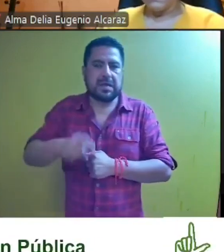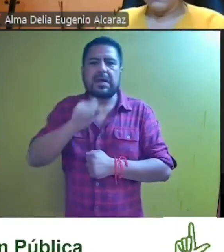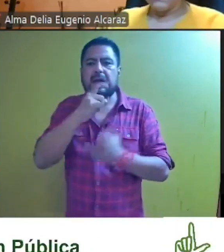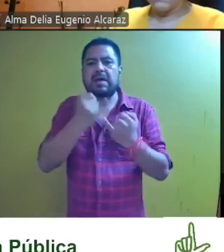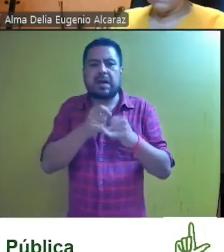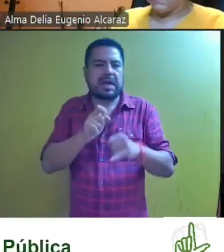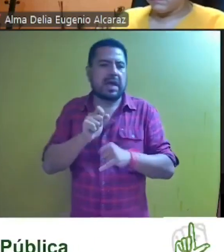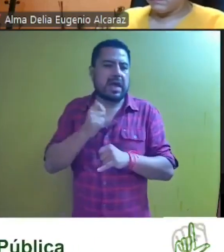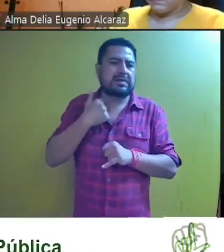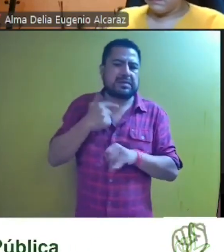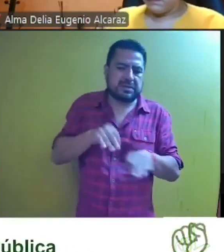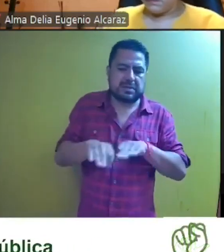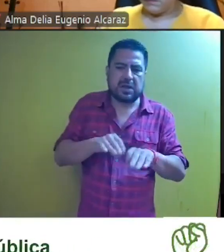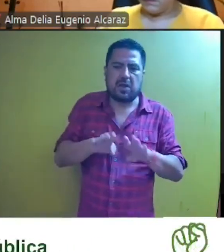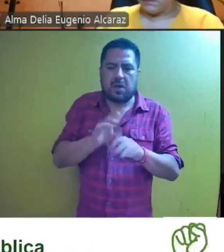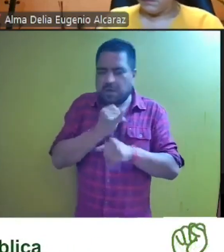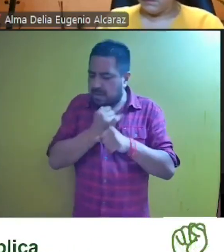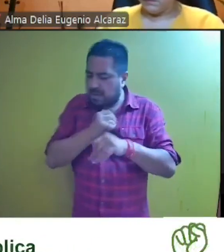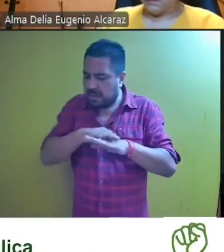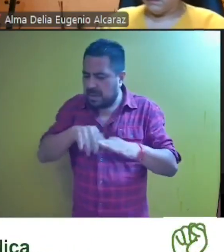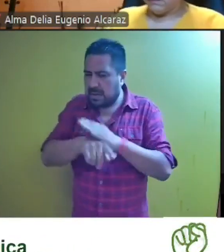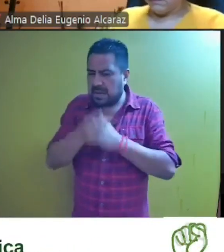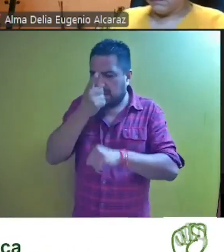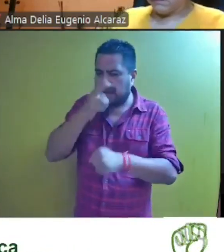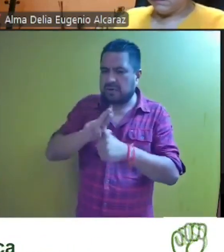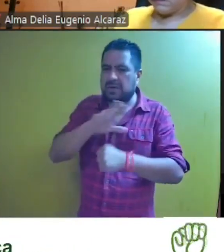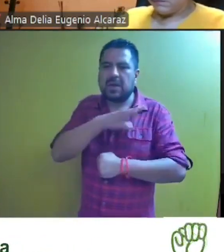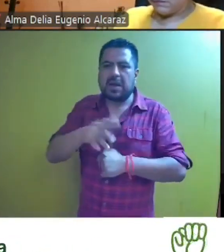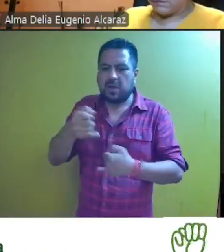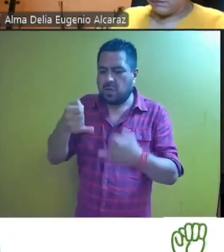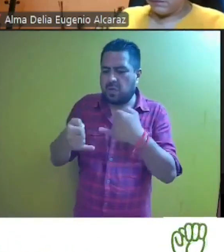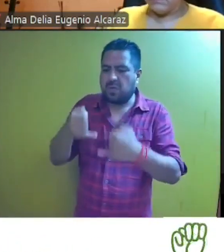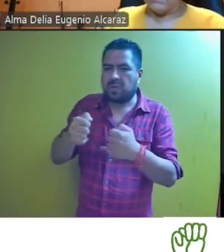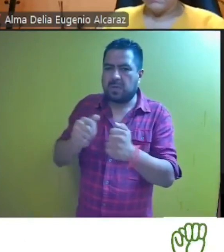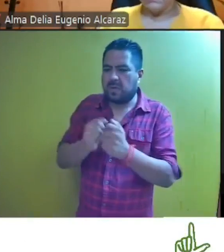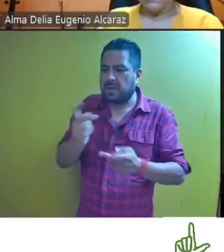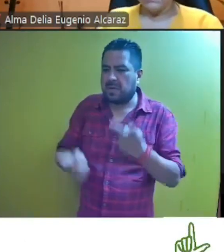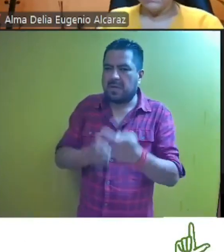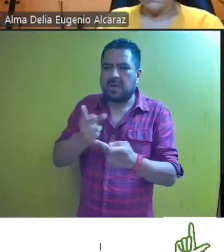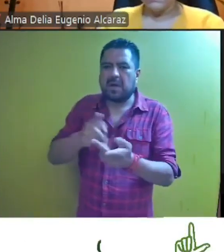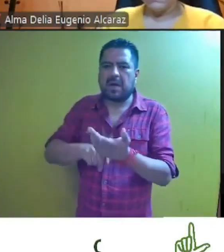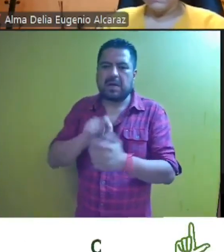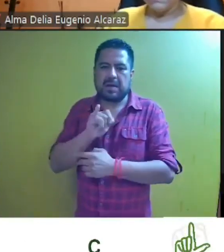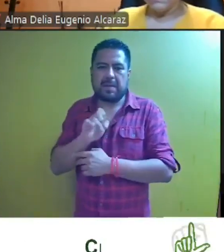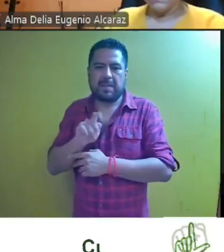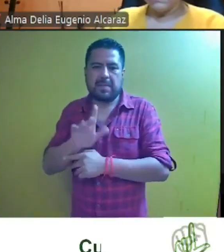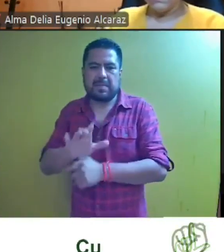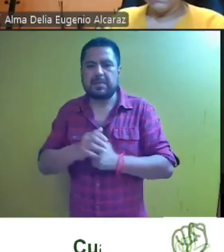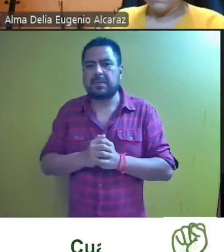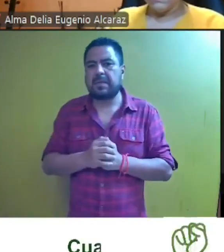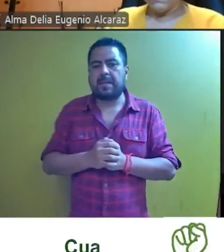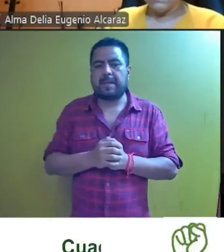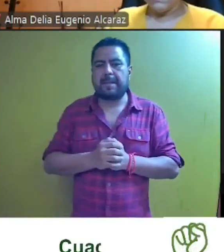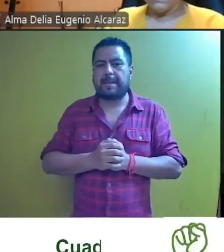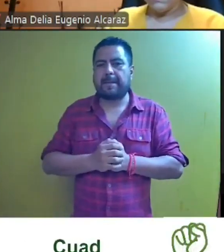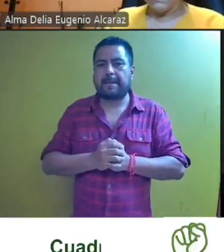un extrabajador quien fungió como analista adscrito a la dirección general jurídica y de consultoría del instituto electoral el veintinueve de